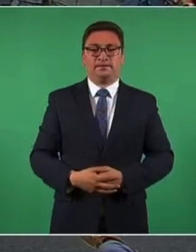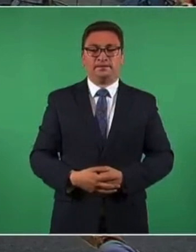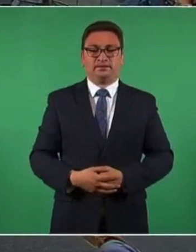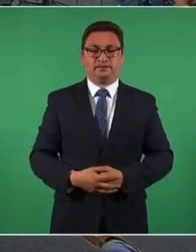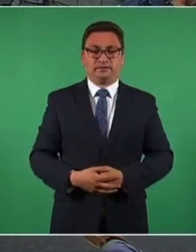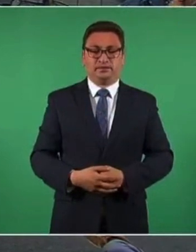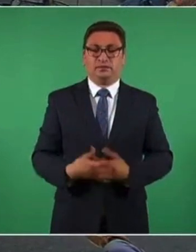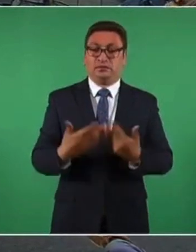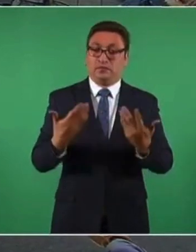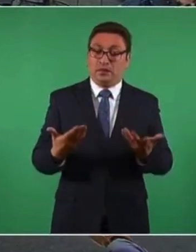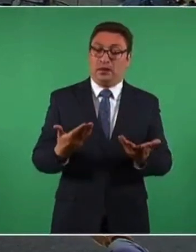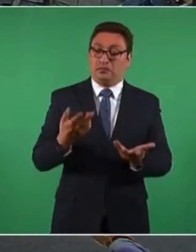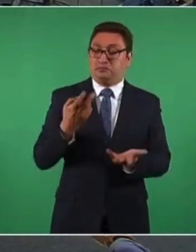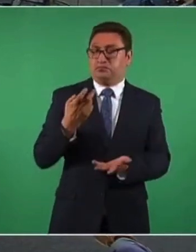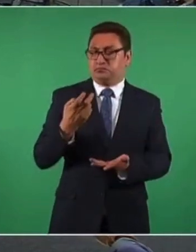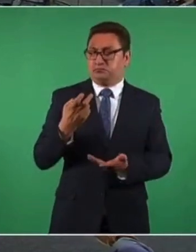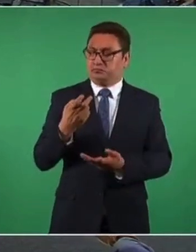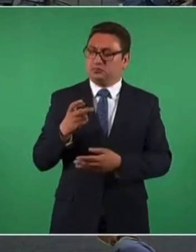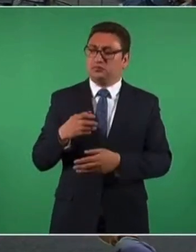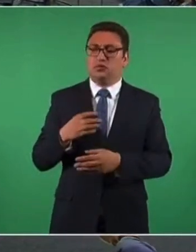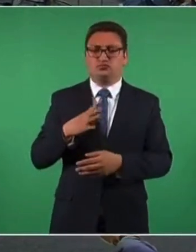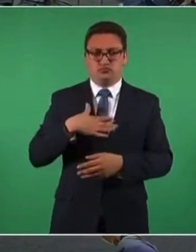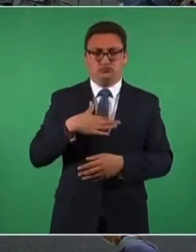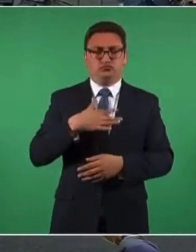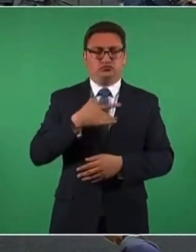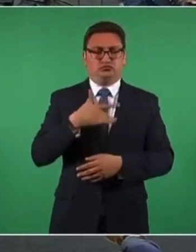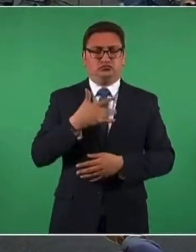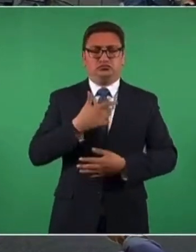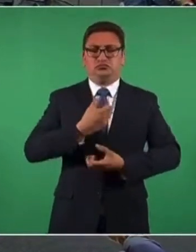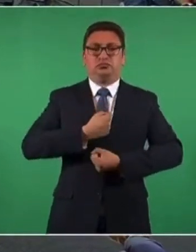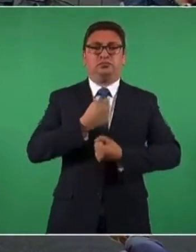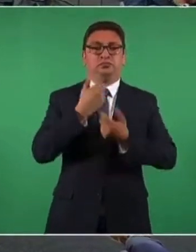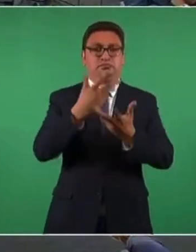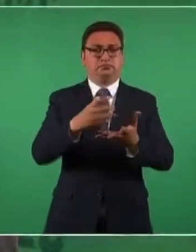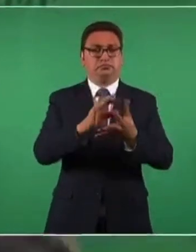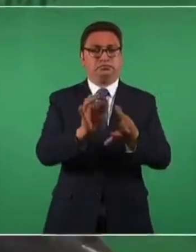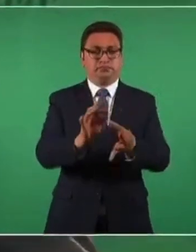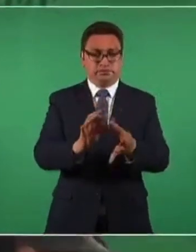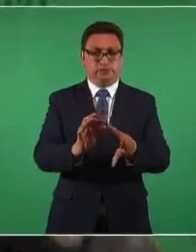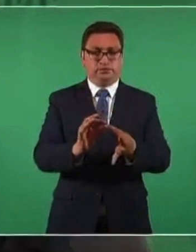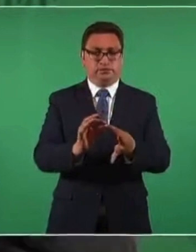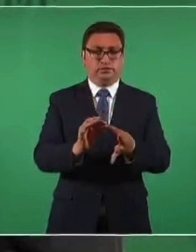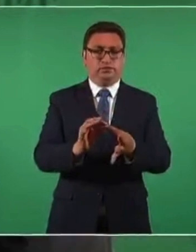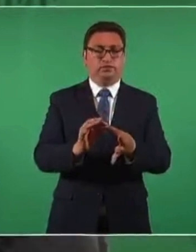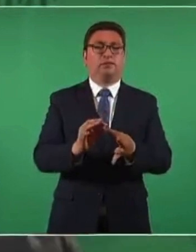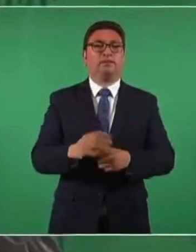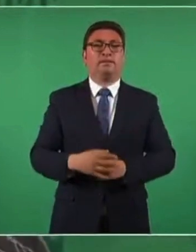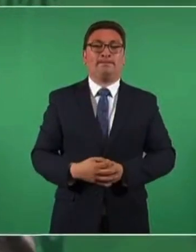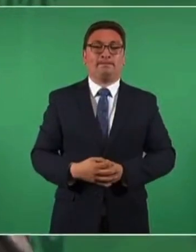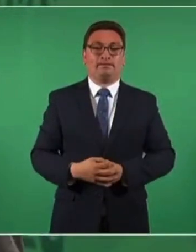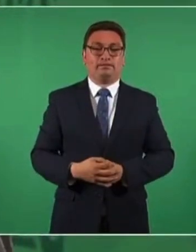Por eso yo lo expuse aquí y hubo un poco de